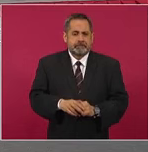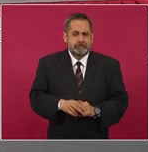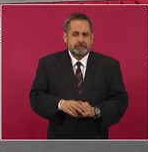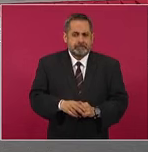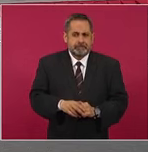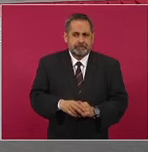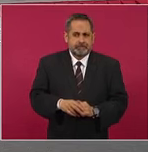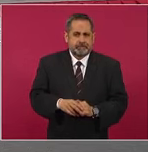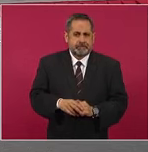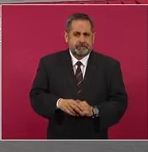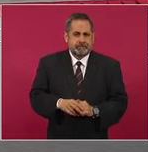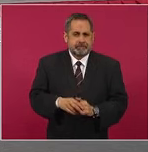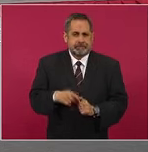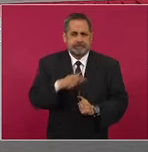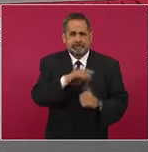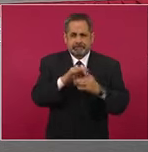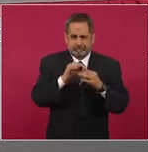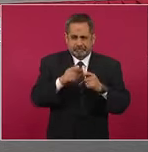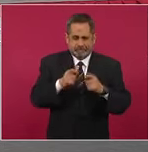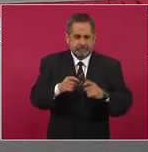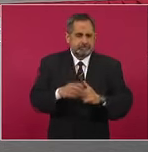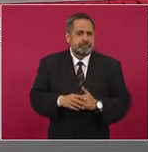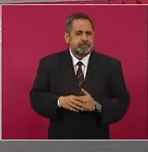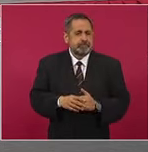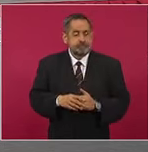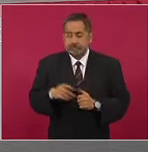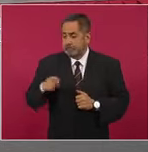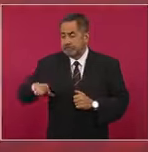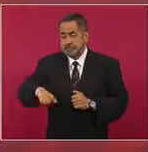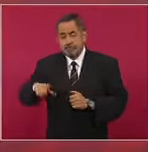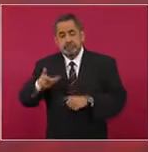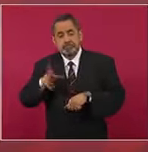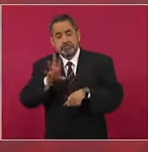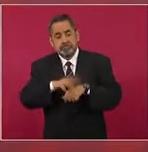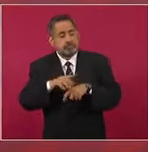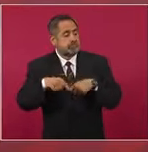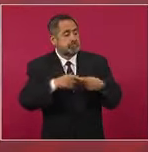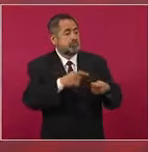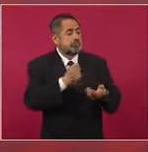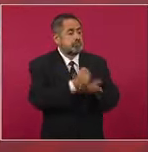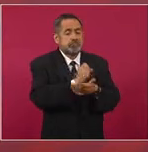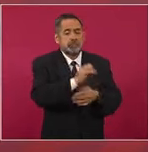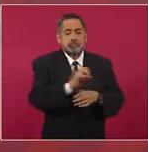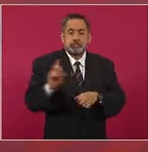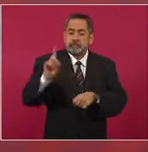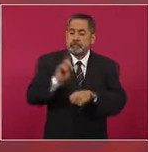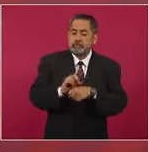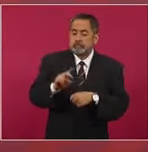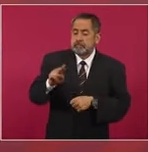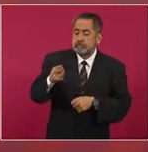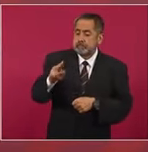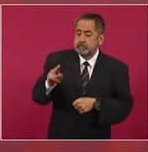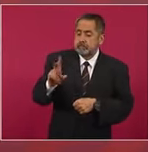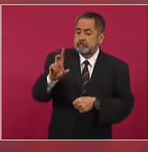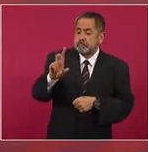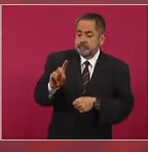entregaron el permiso el día 30 de noviembre